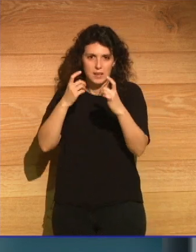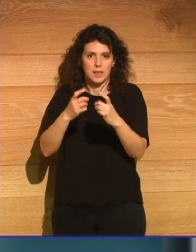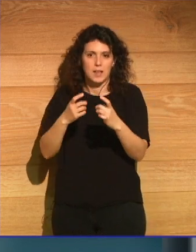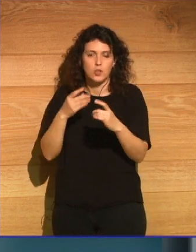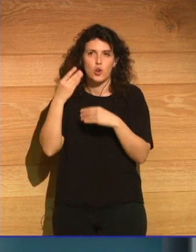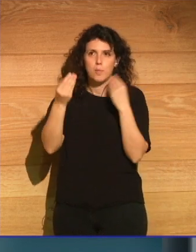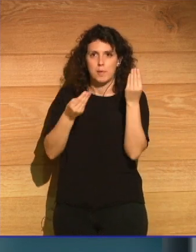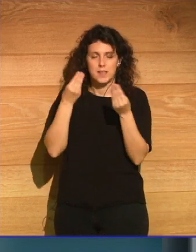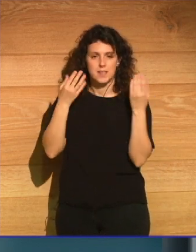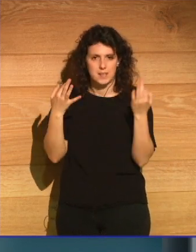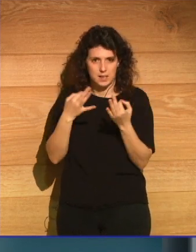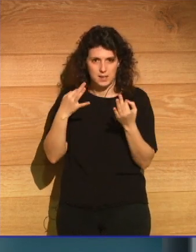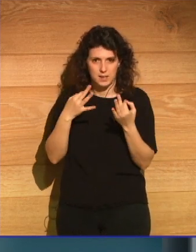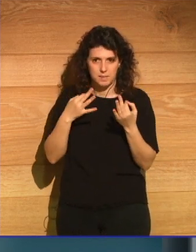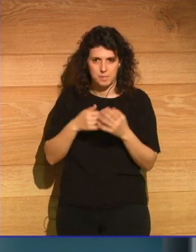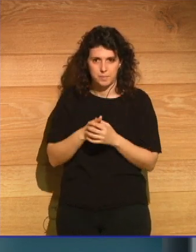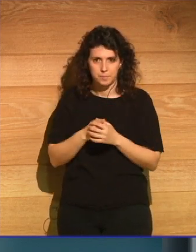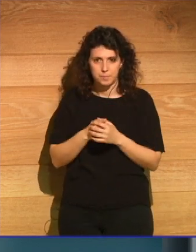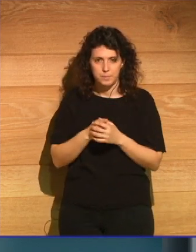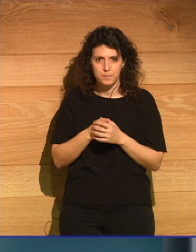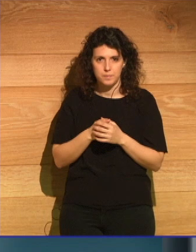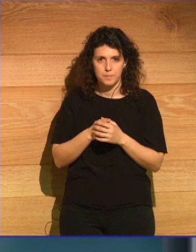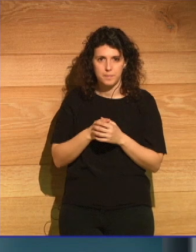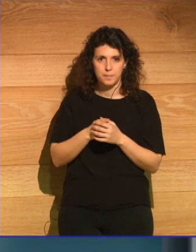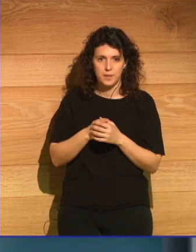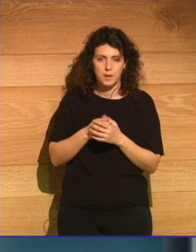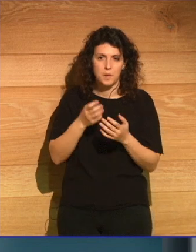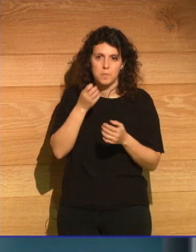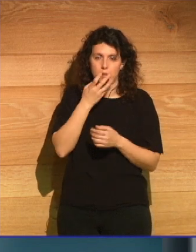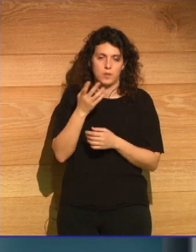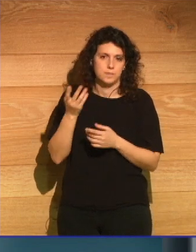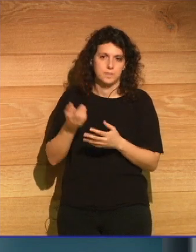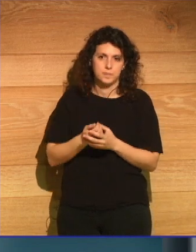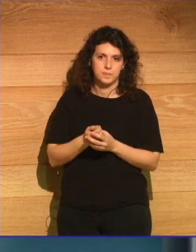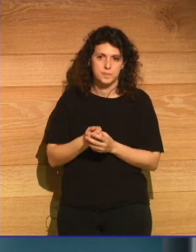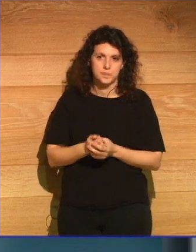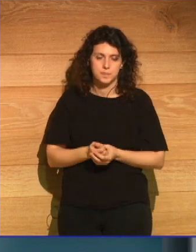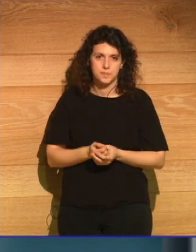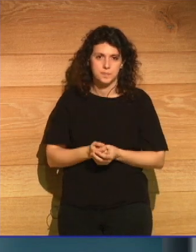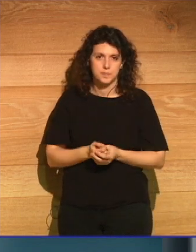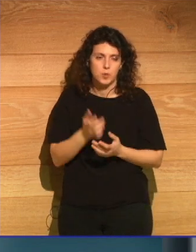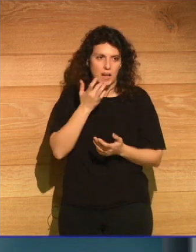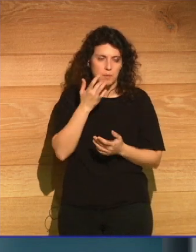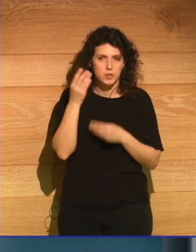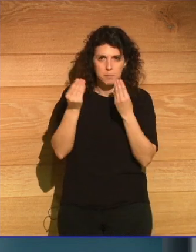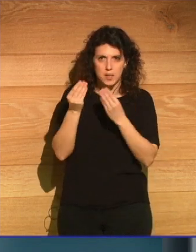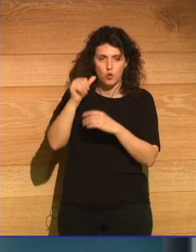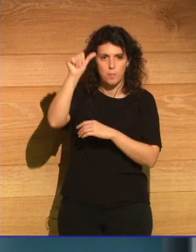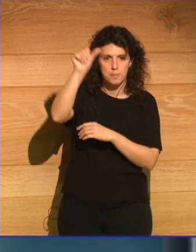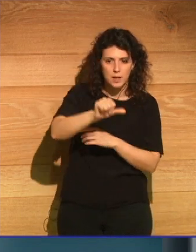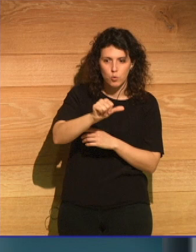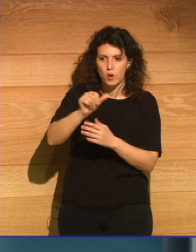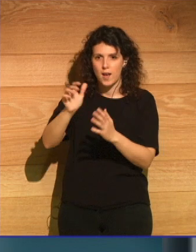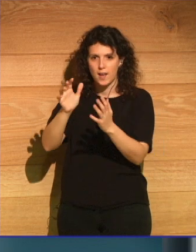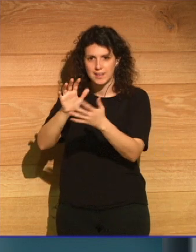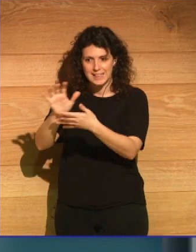bueno, desde películas a textos.